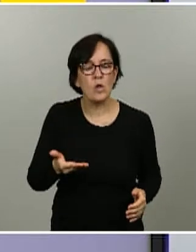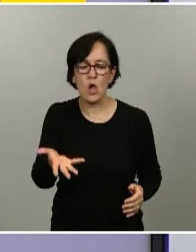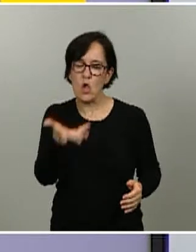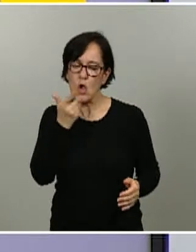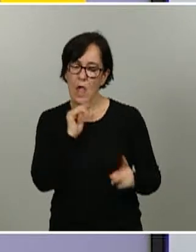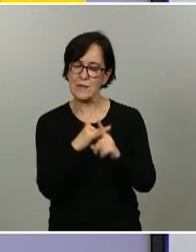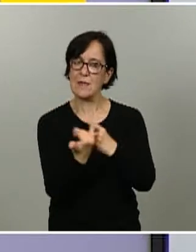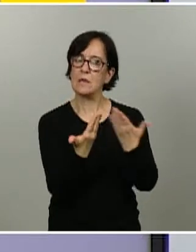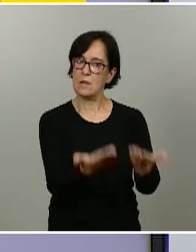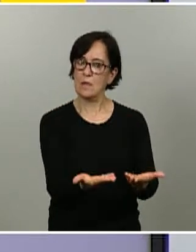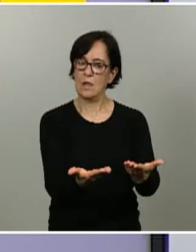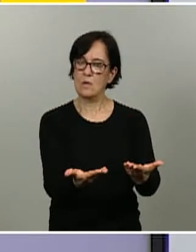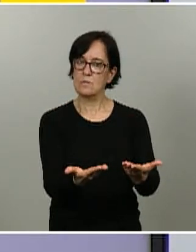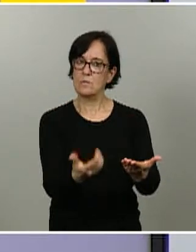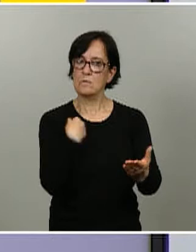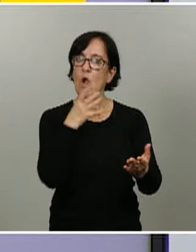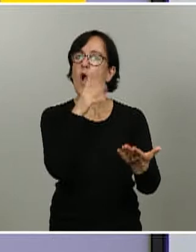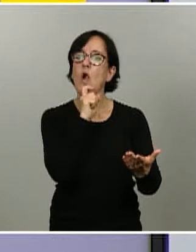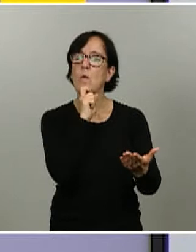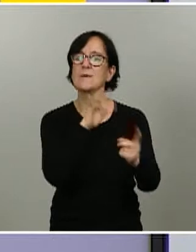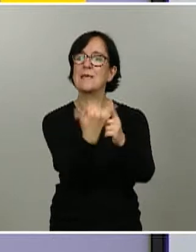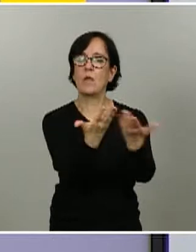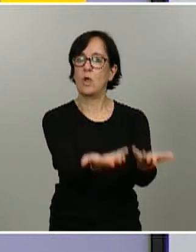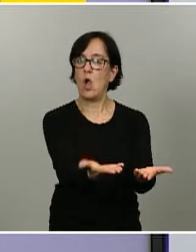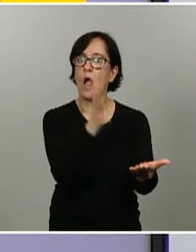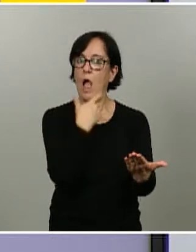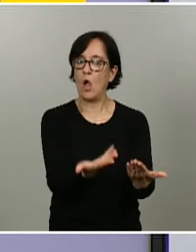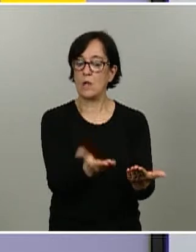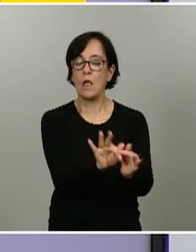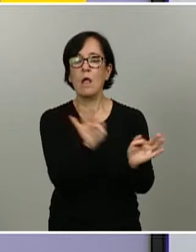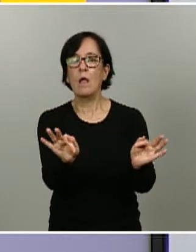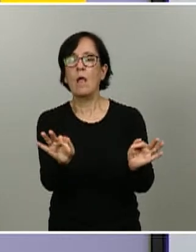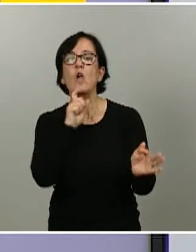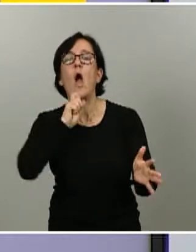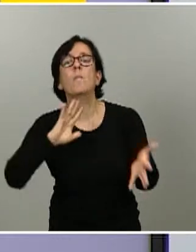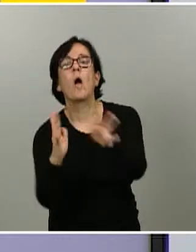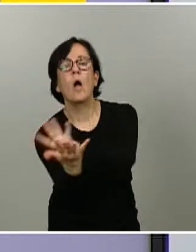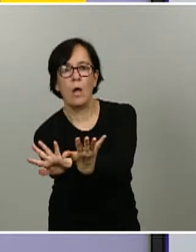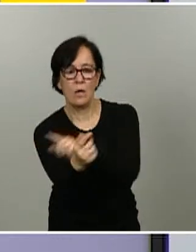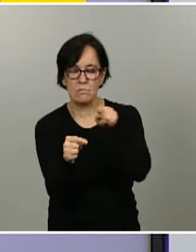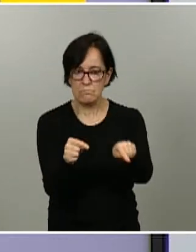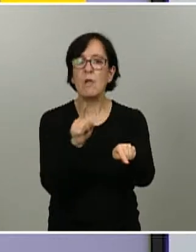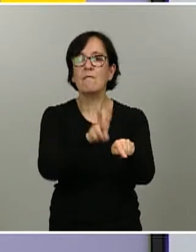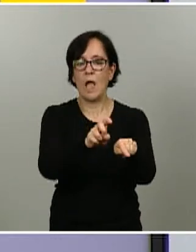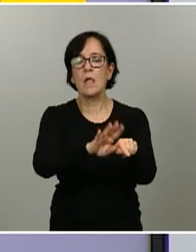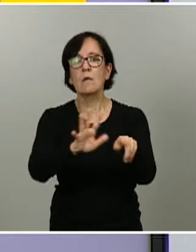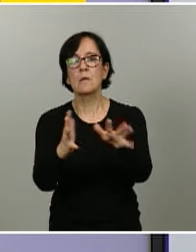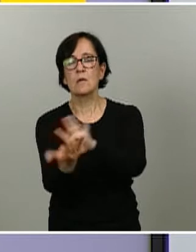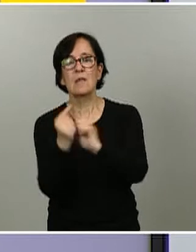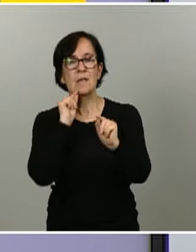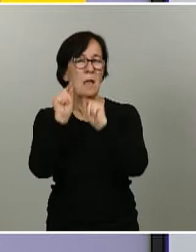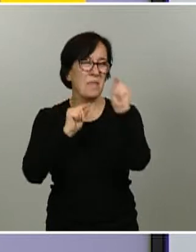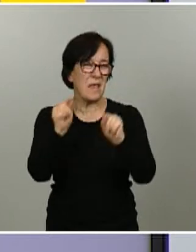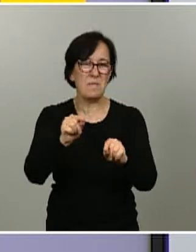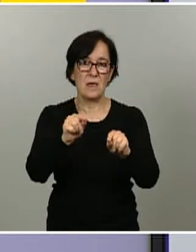con una foto fija, o más importante que esto, es conocer la evolución, porque esta es, como saben ustedes, una epidemia nueva y